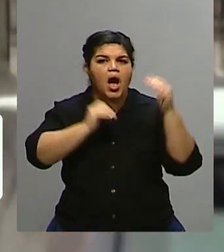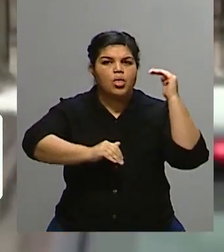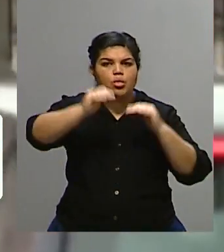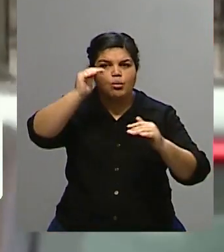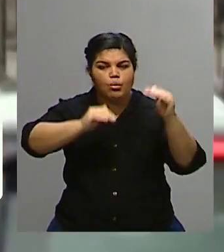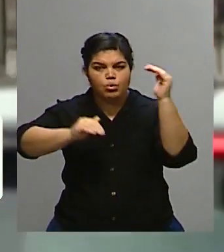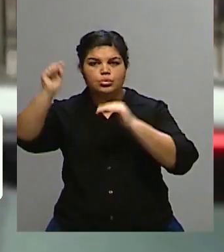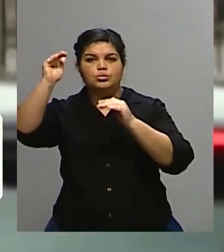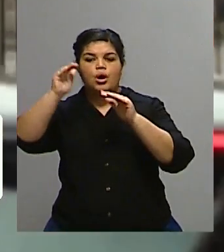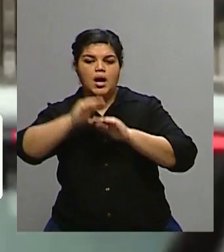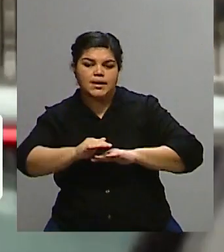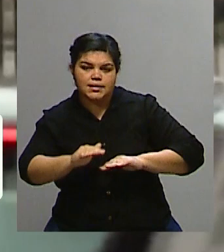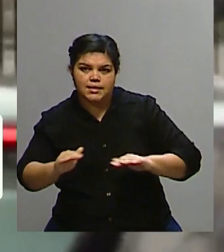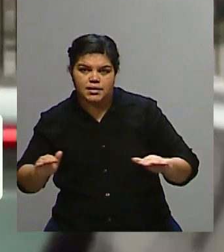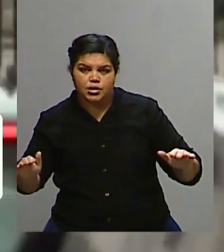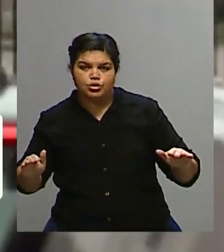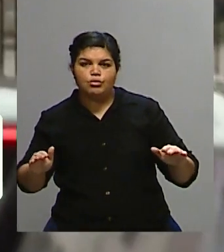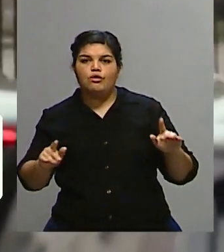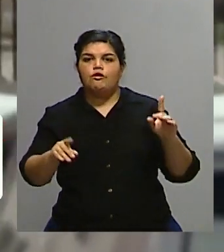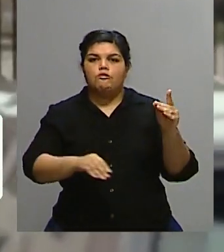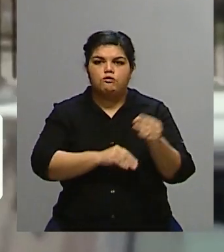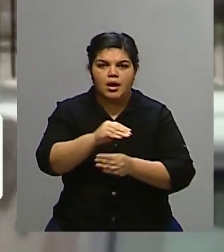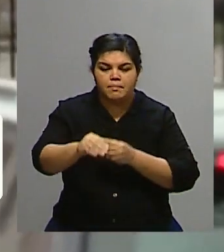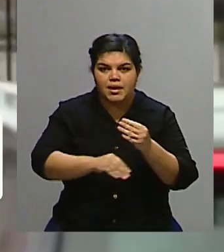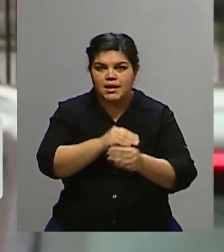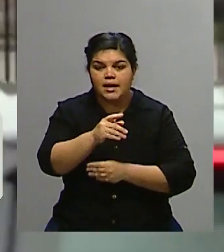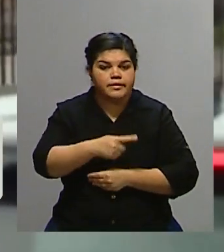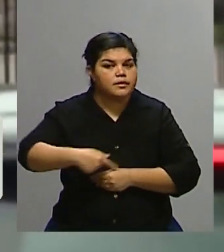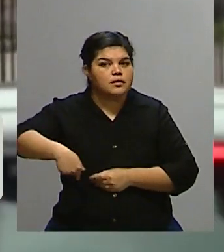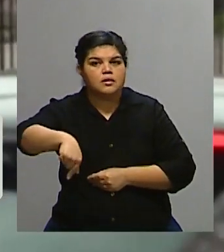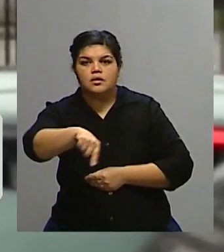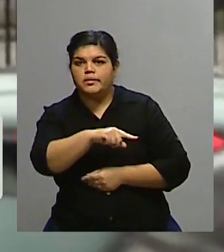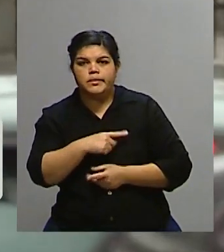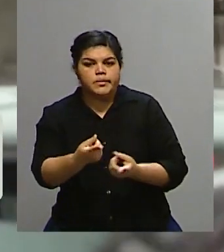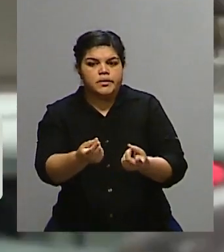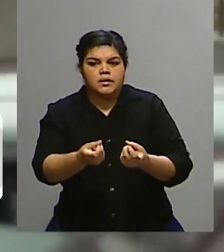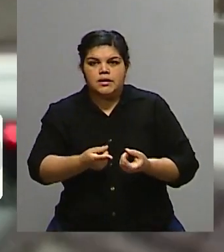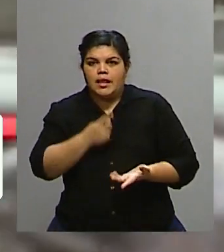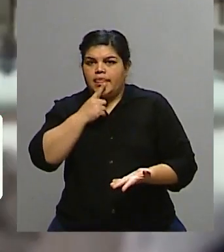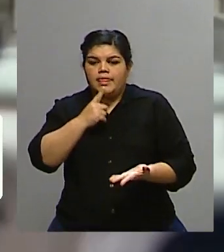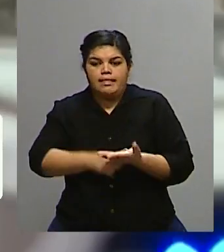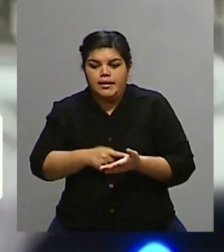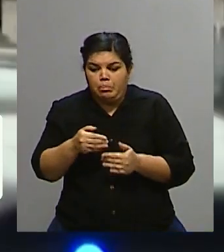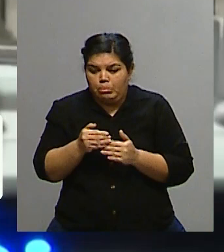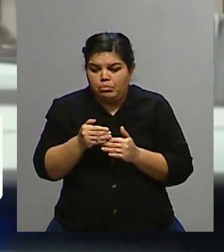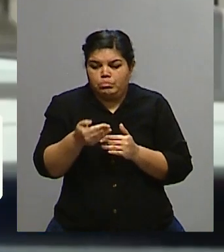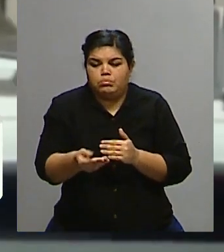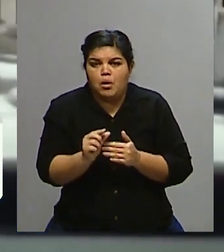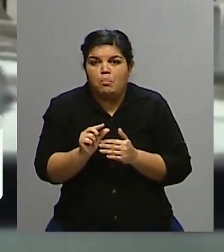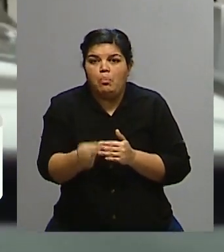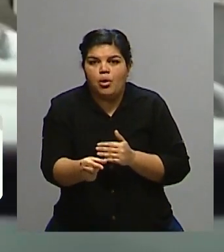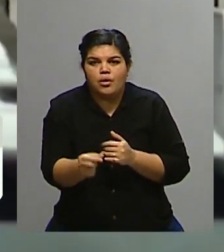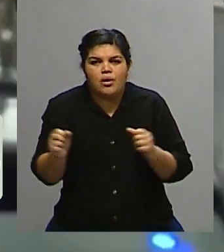y niños, familias que tienen que tomar la decisión, ahora como bien decís que viene el invierno, entre calentar sus